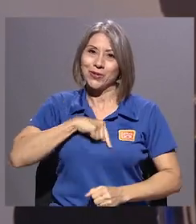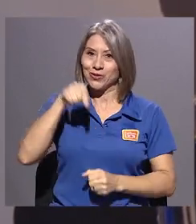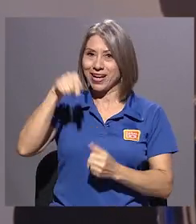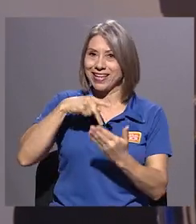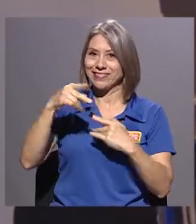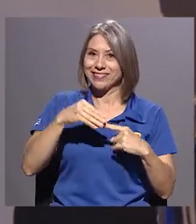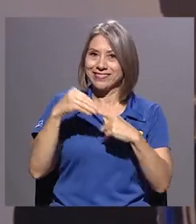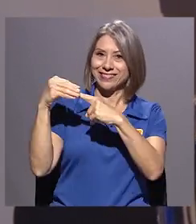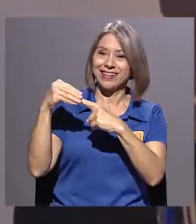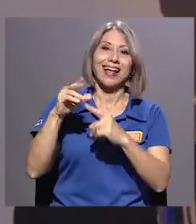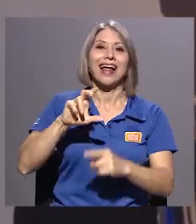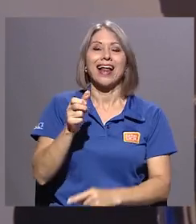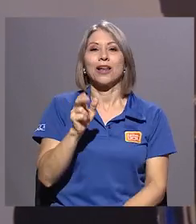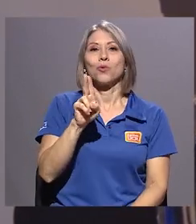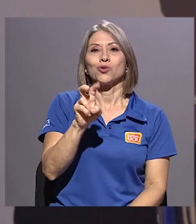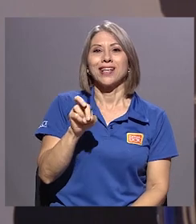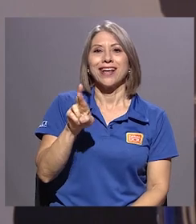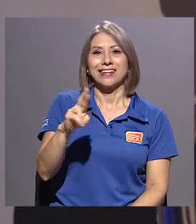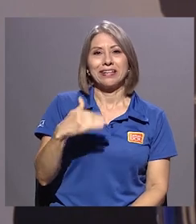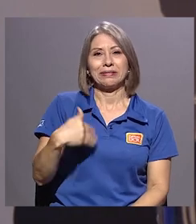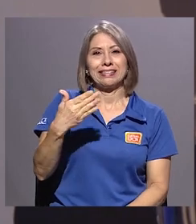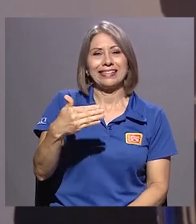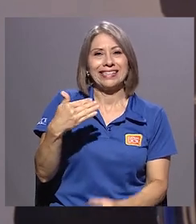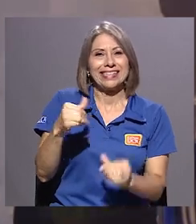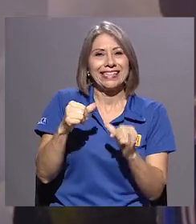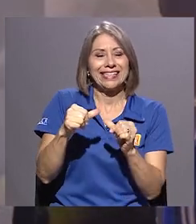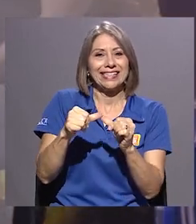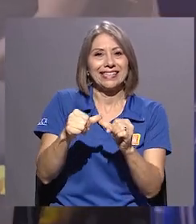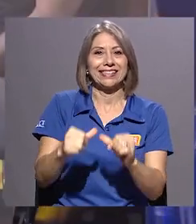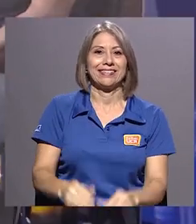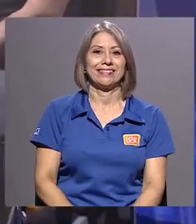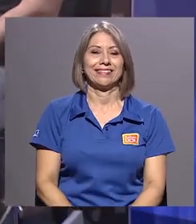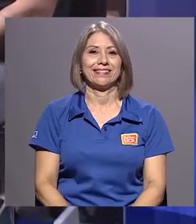especiales del canal UCR y ya casi regresamos.